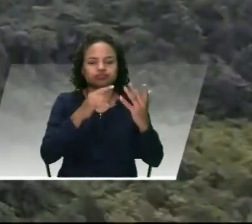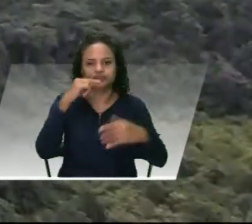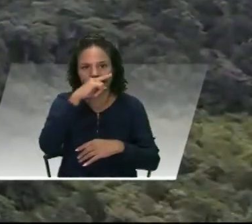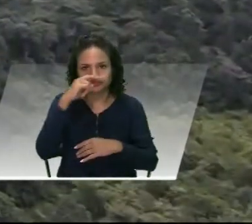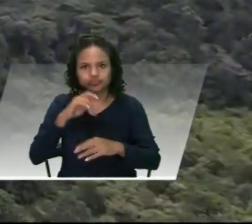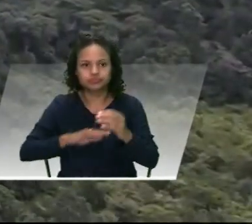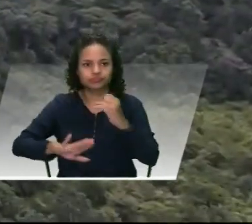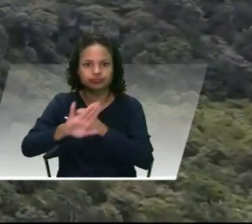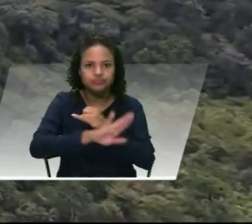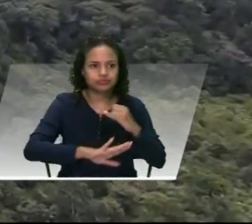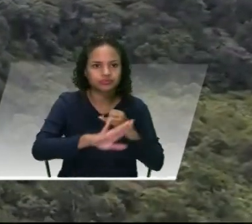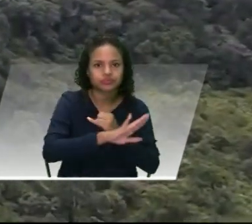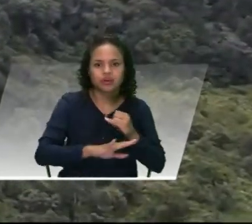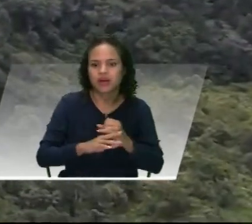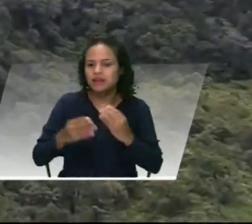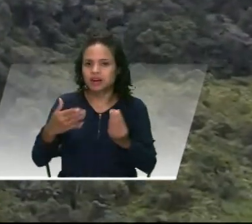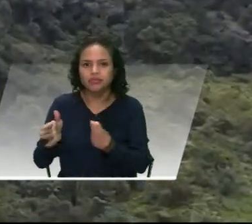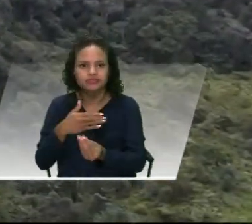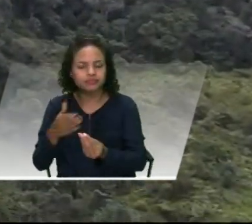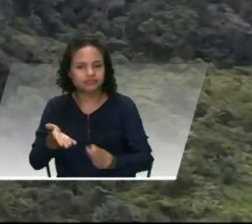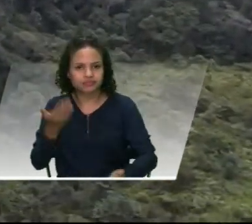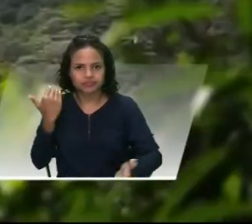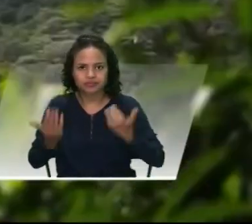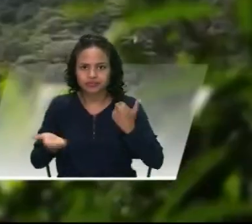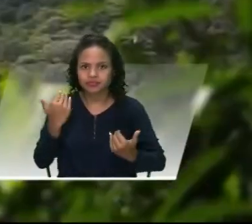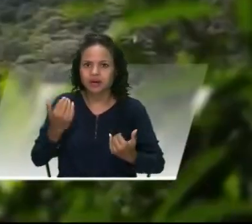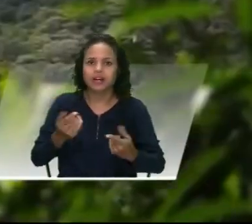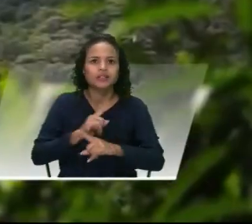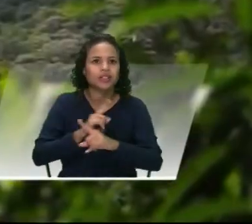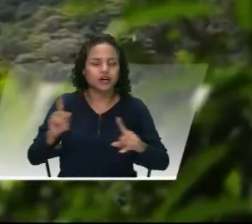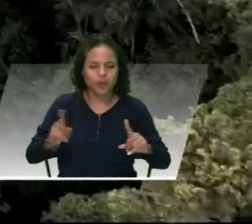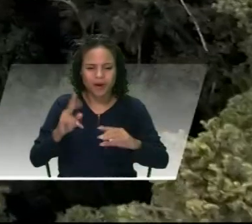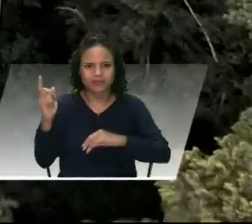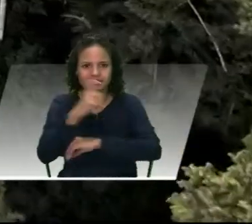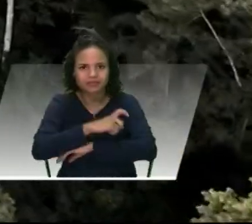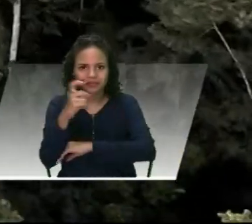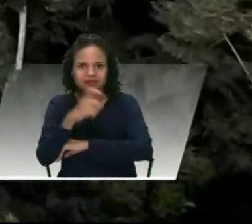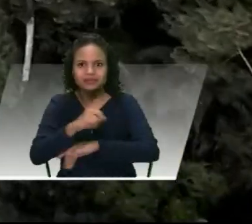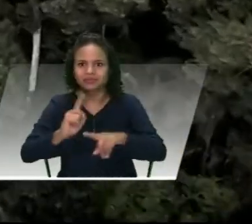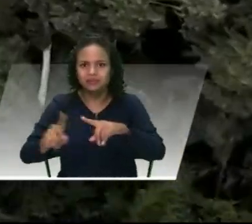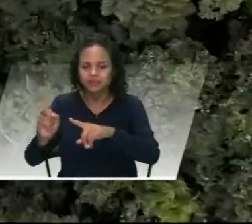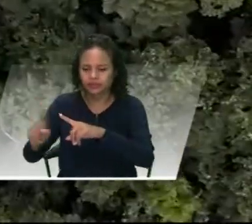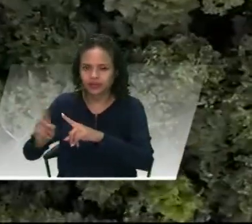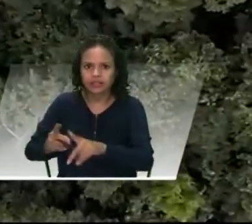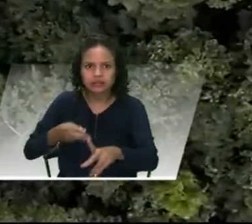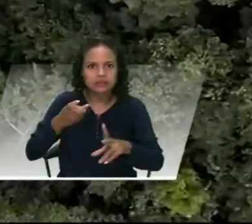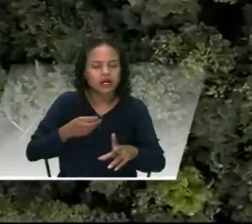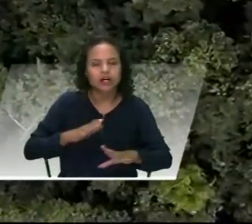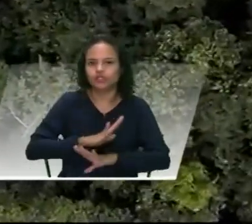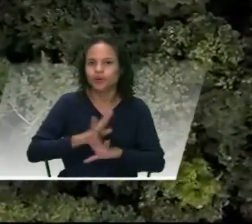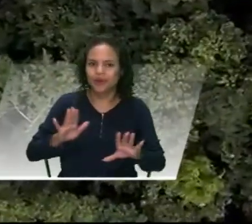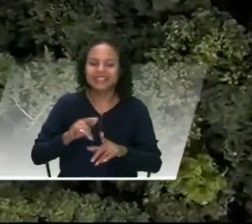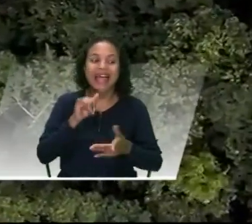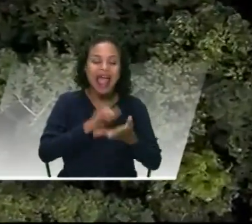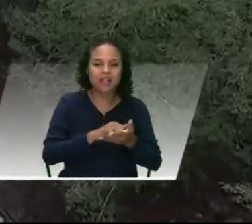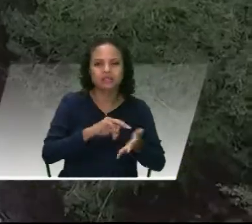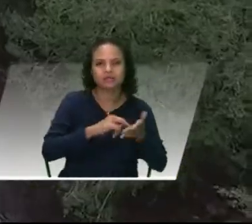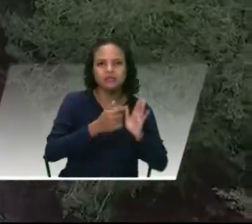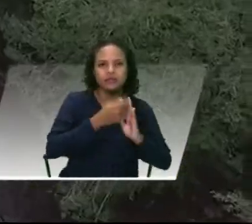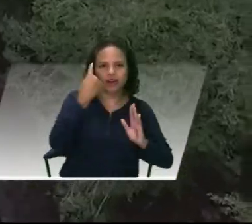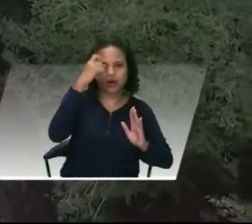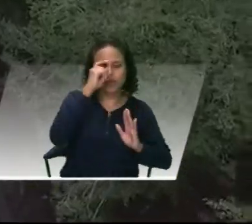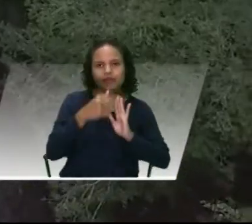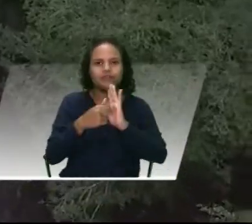descarbonización y la no explotación de hidrocarburos se ha convertido en su eje articulador de las propuestas de gobierno ante la